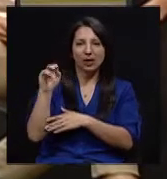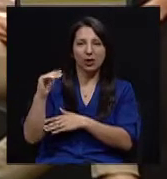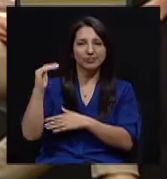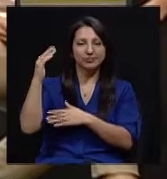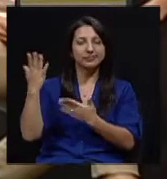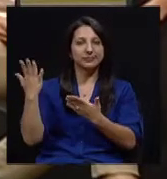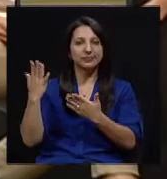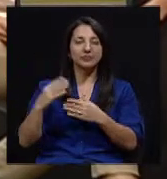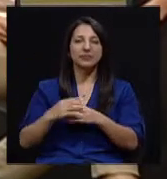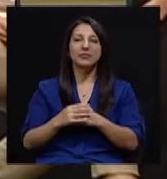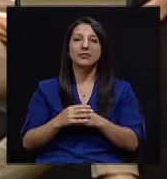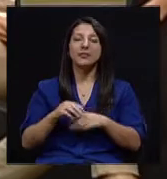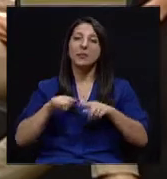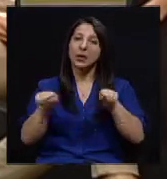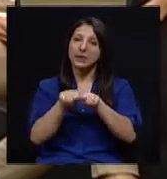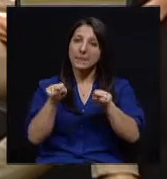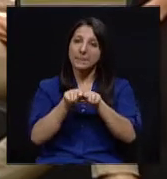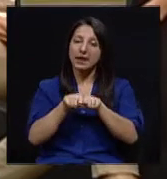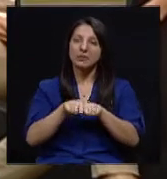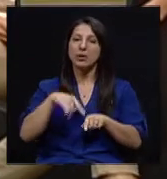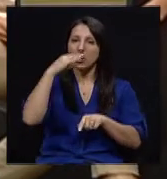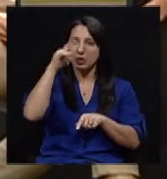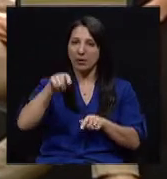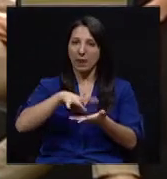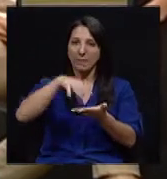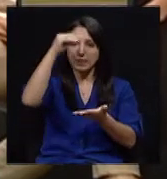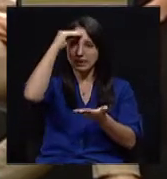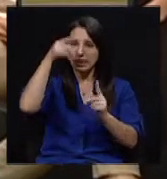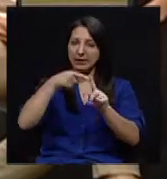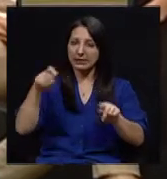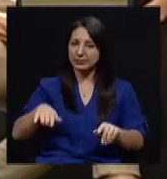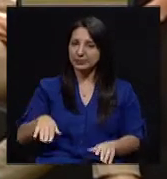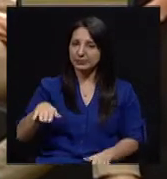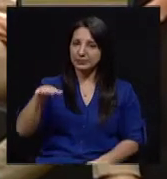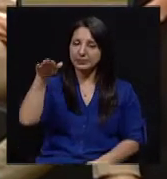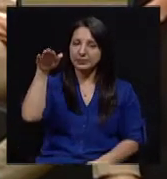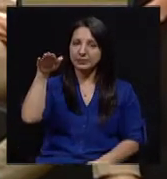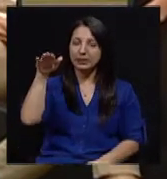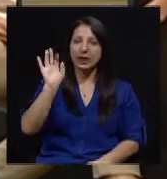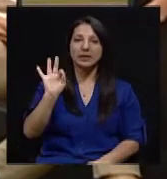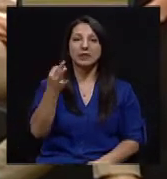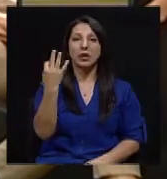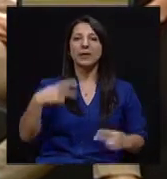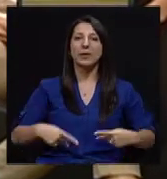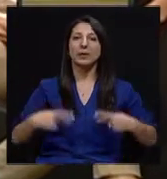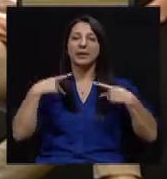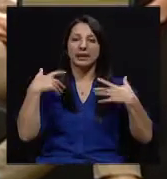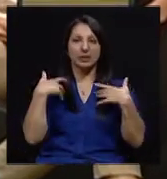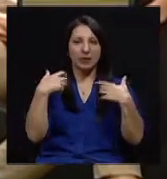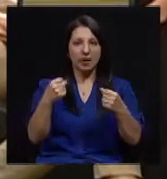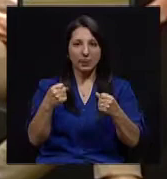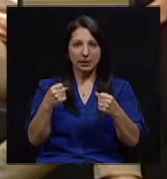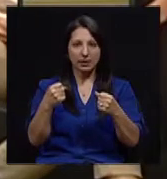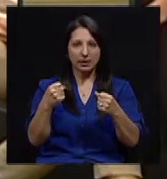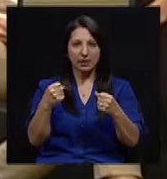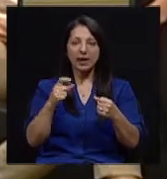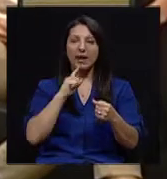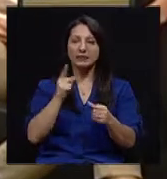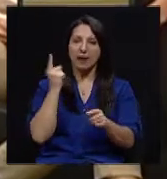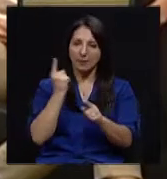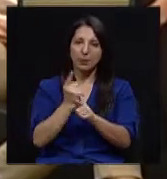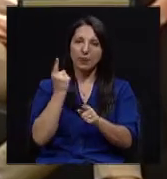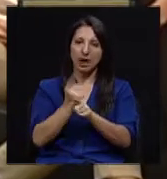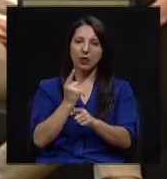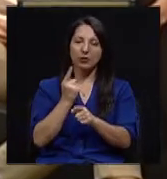que los niños aprendan desde temprano que un estilo de vida saludable es apropiado,